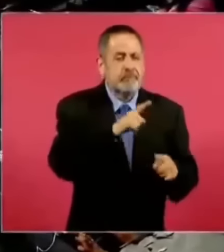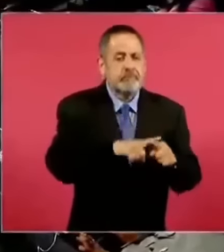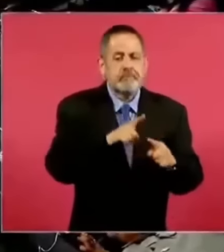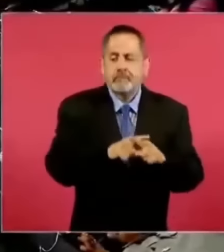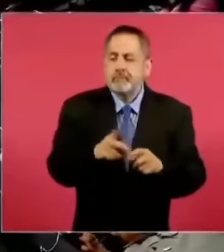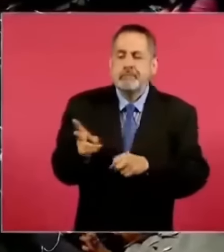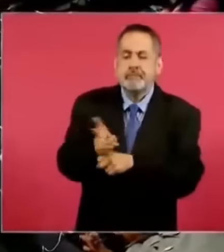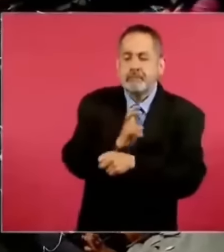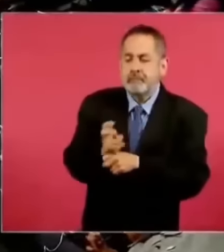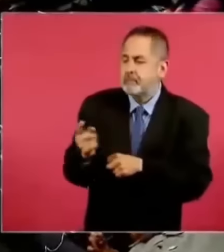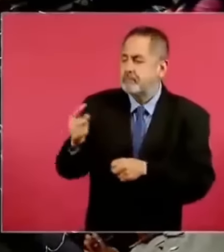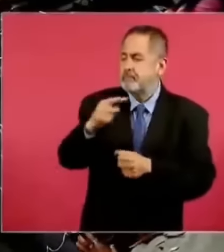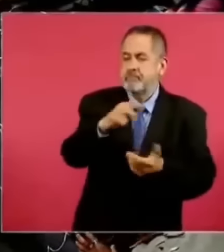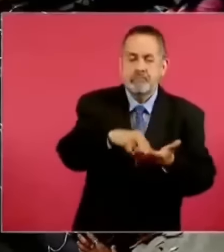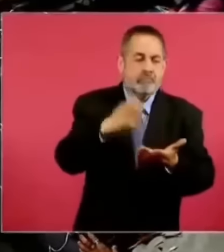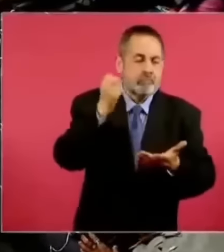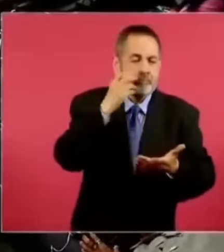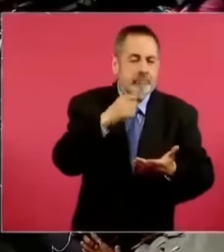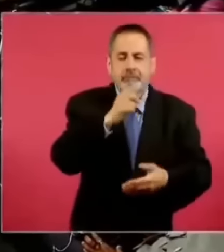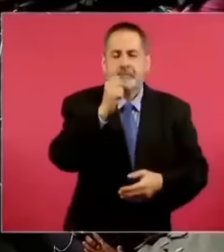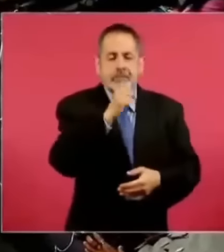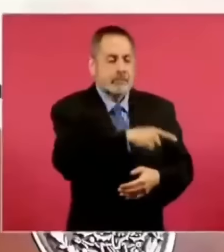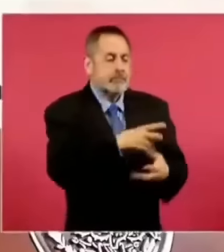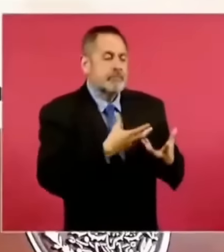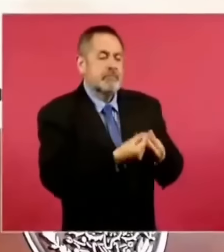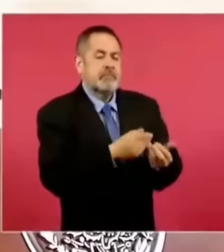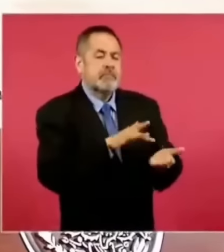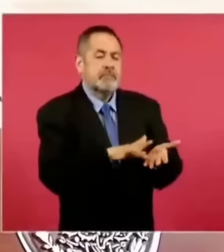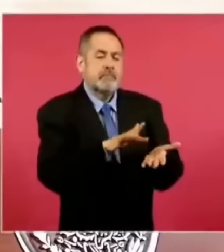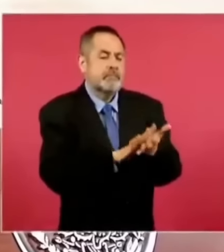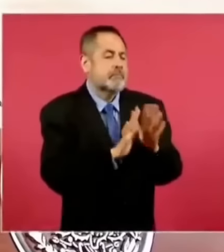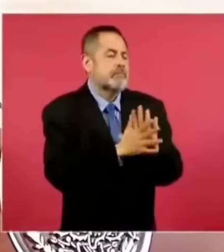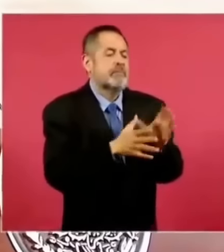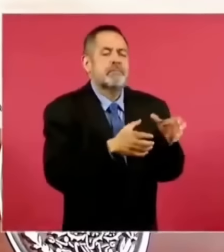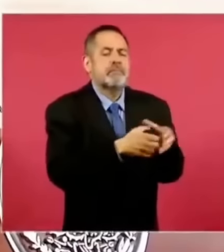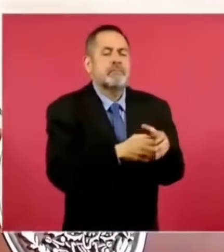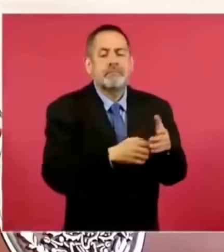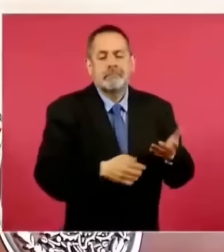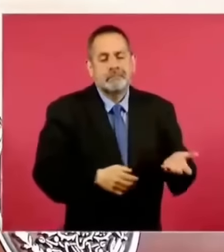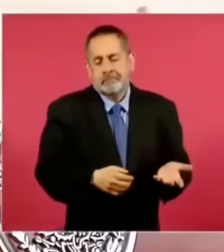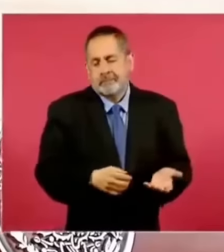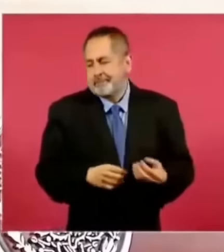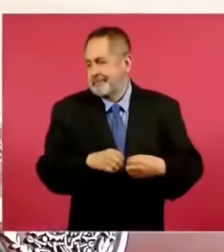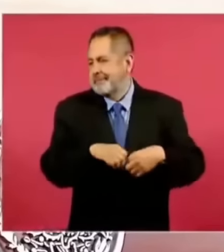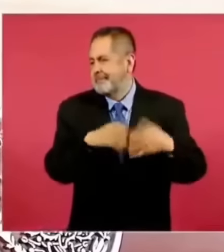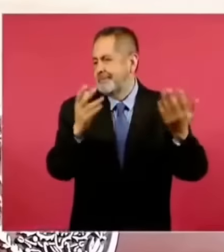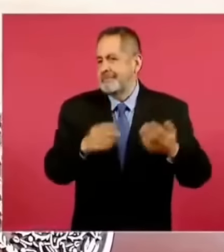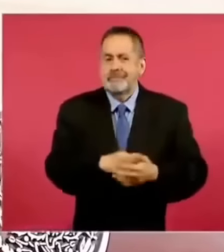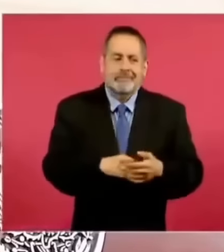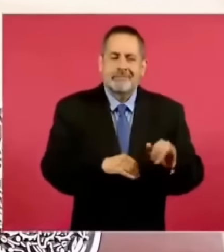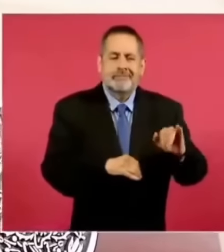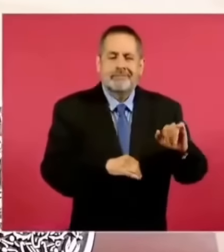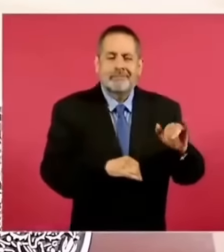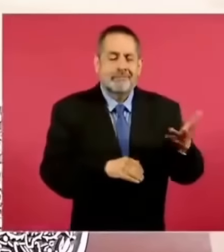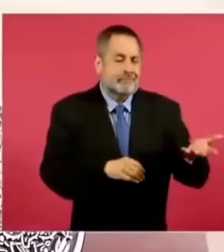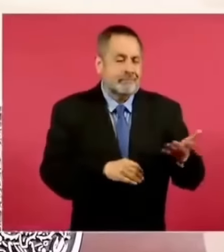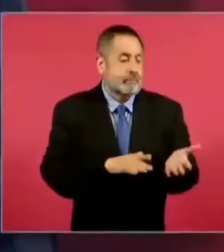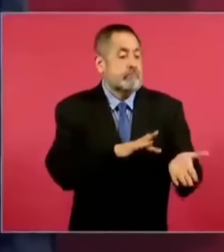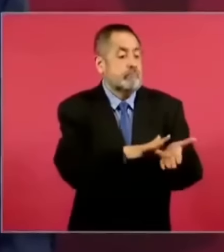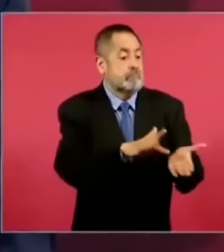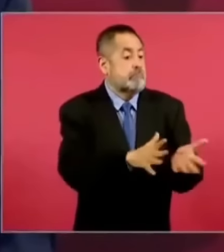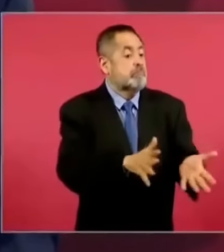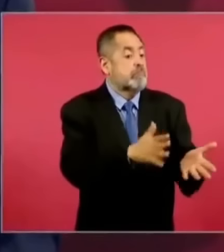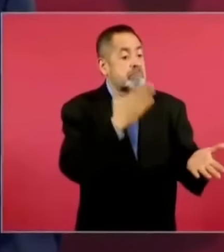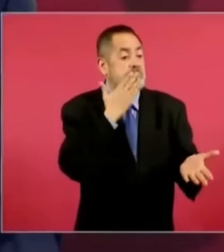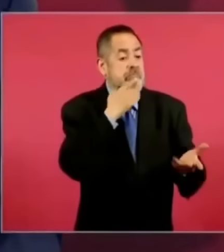como no lo van a apoyar, pues,